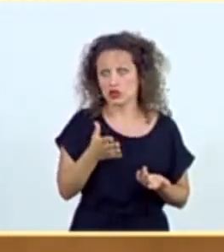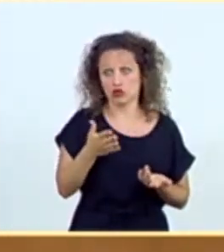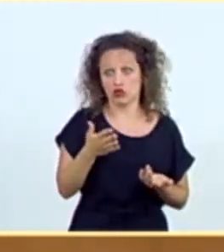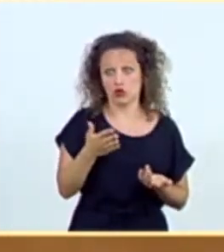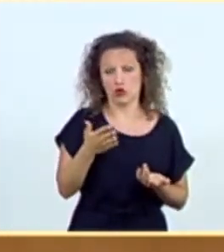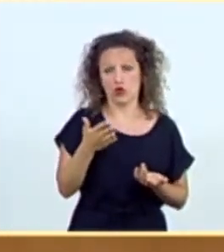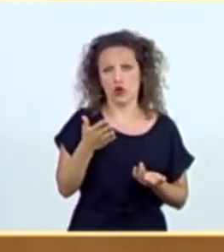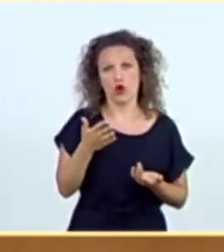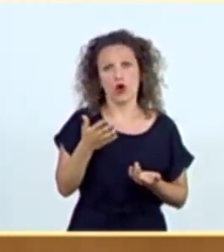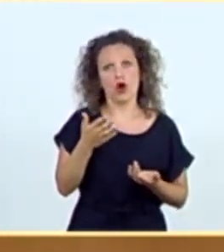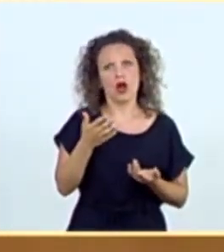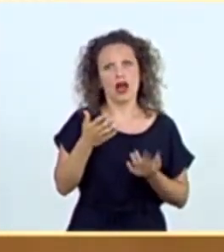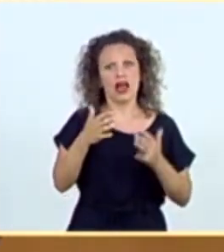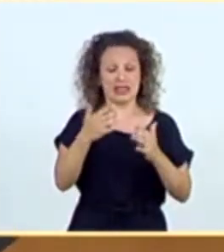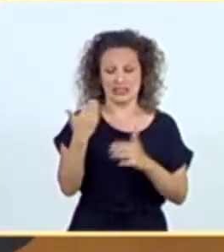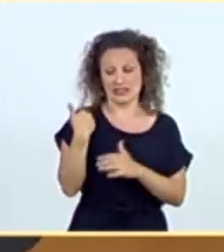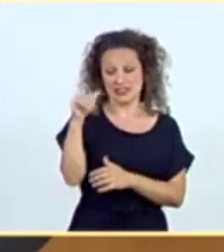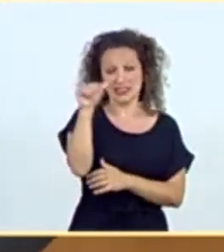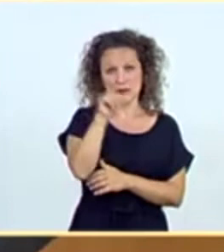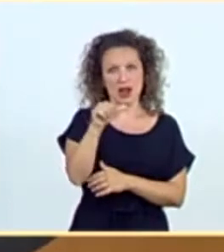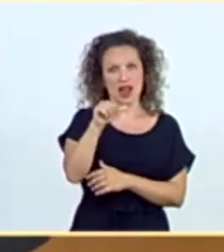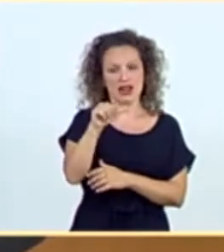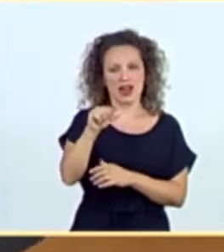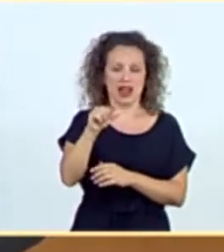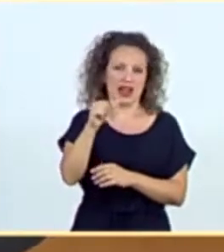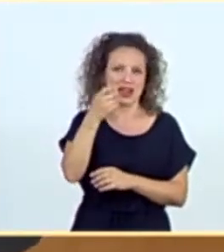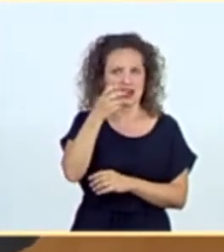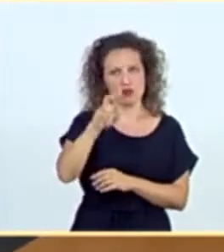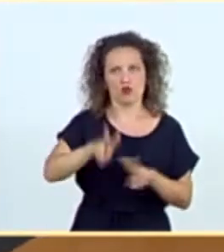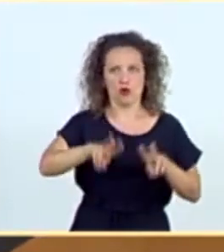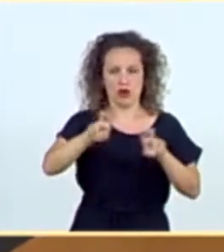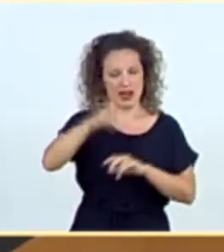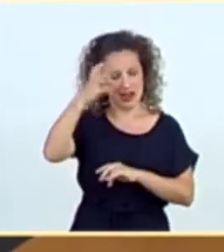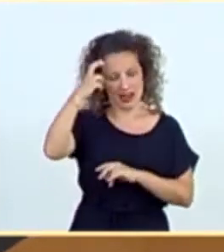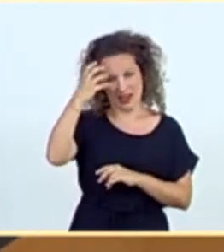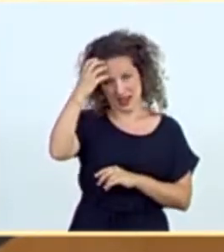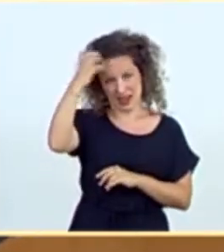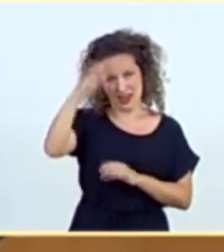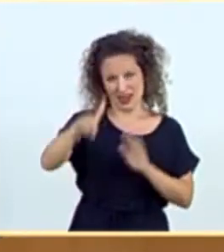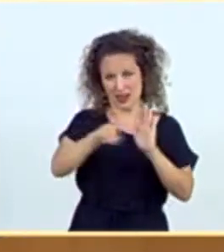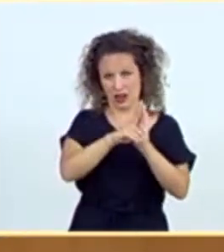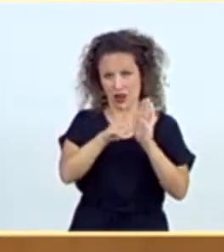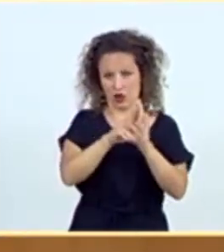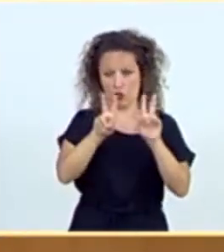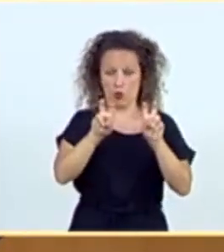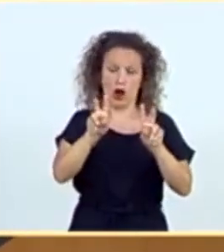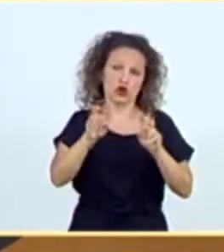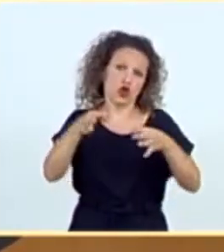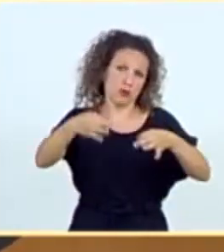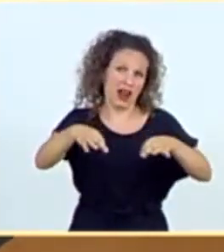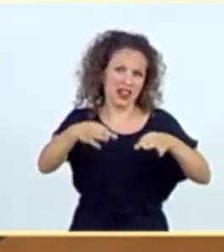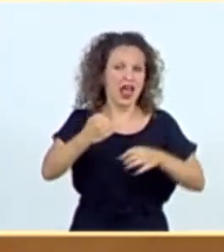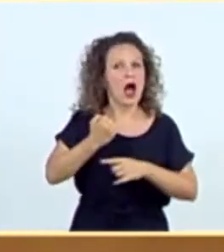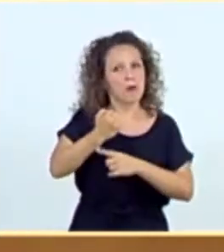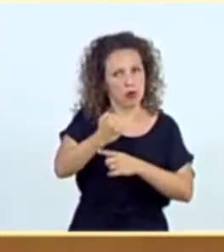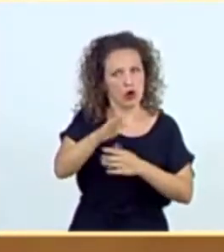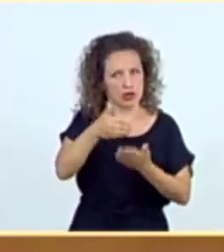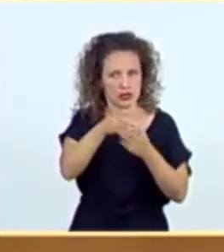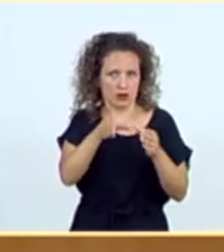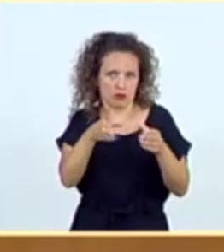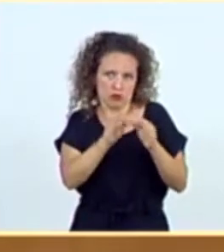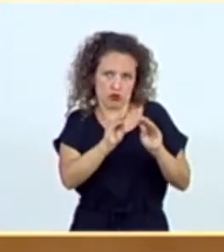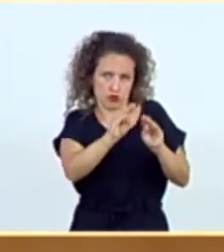amplio de la Cámara la semana pasada, el Real Decreto de Ley de Nueva Normalidad, al que luego me referiré, que, por cierto, contó con el apoyo de su partido